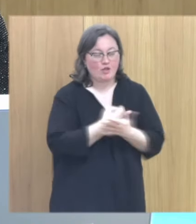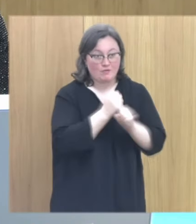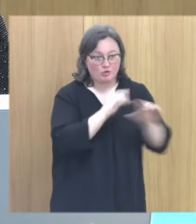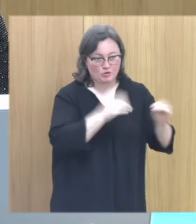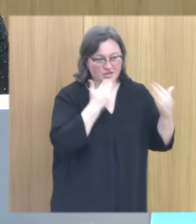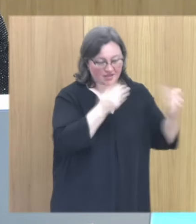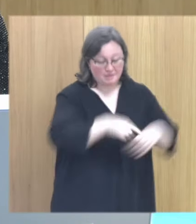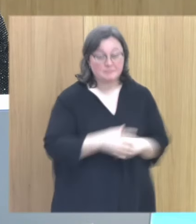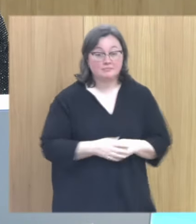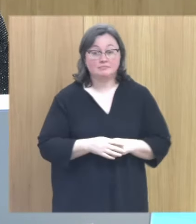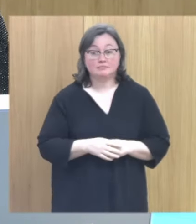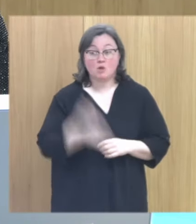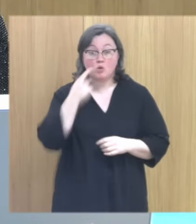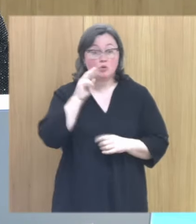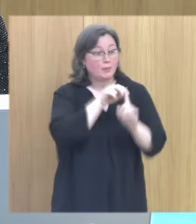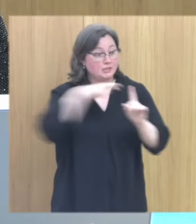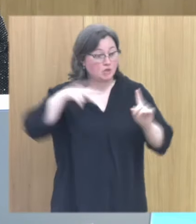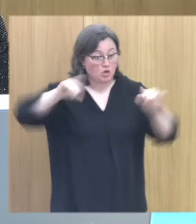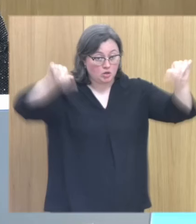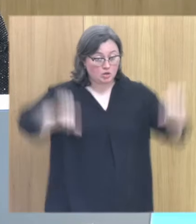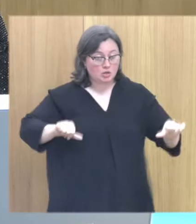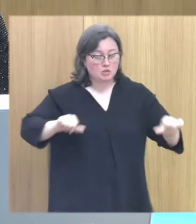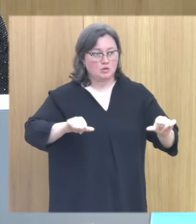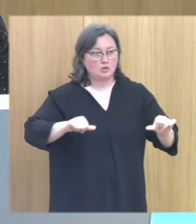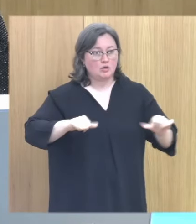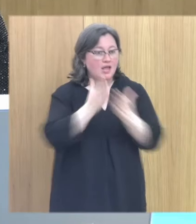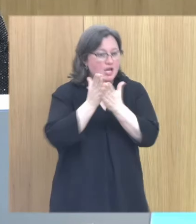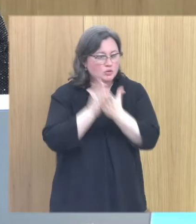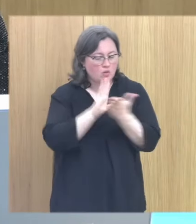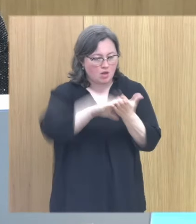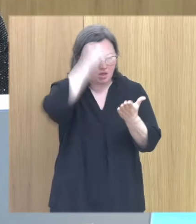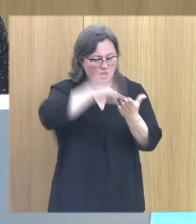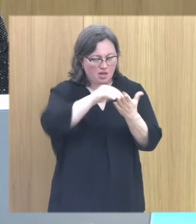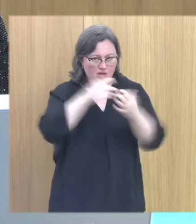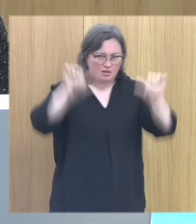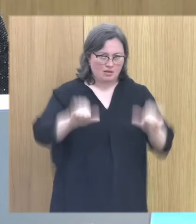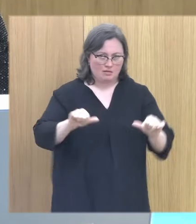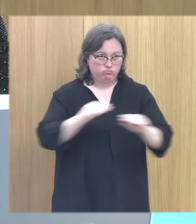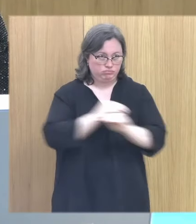me ha encantado y genera una visión muy diferente a lo que se estudia en los libros y en la carrera